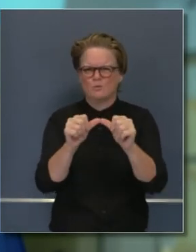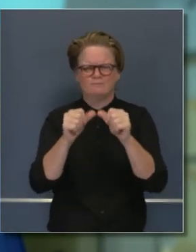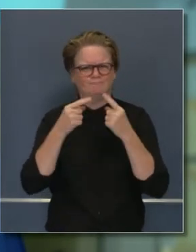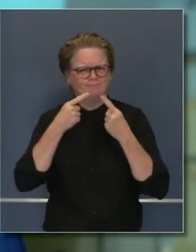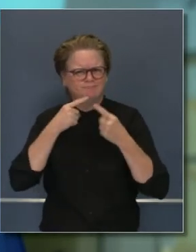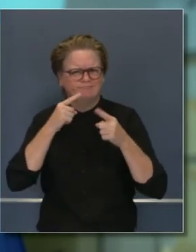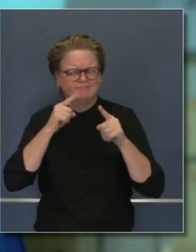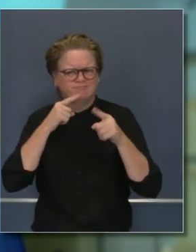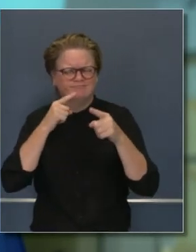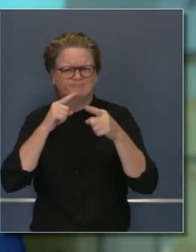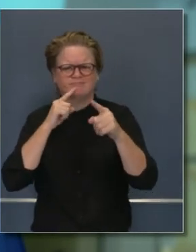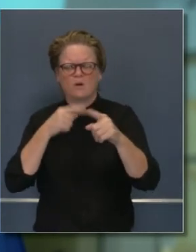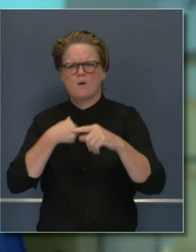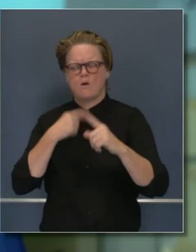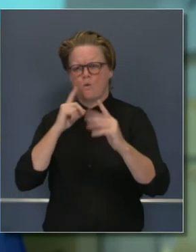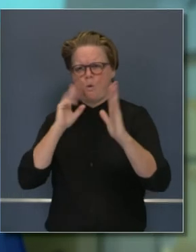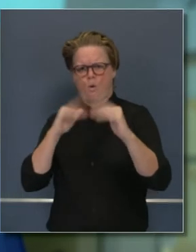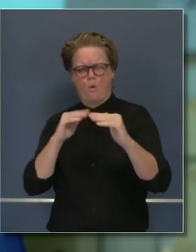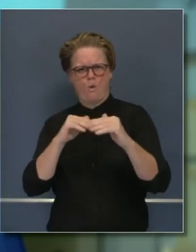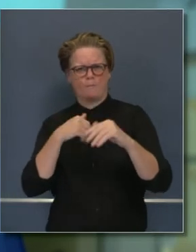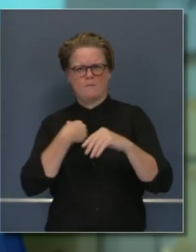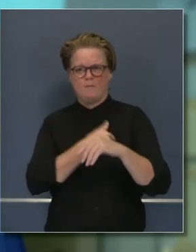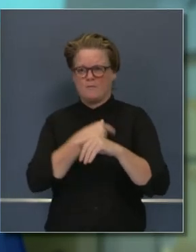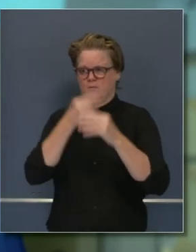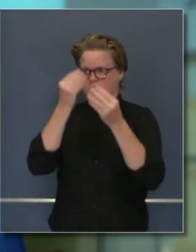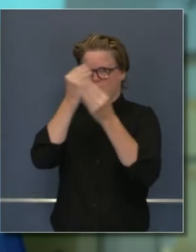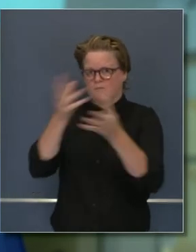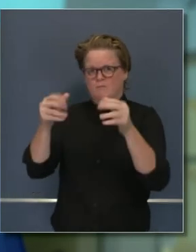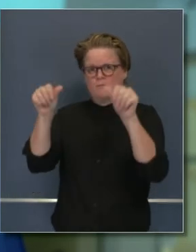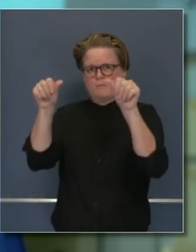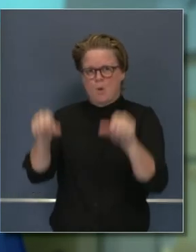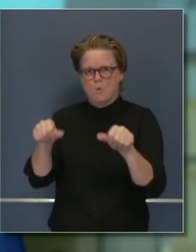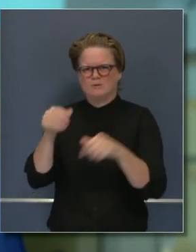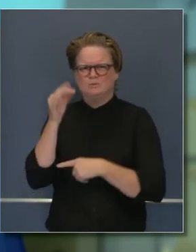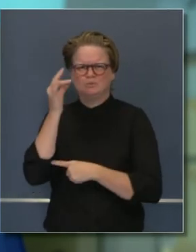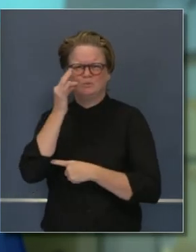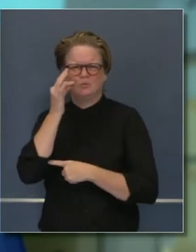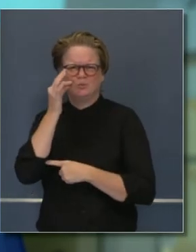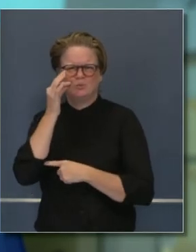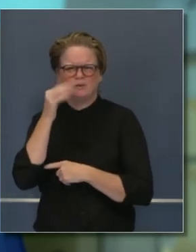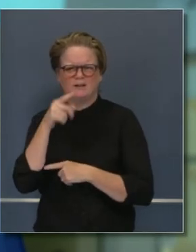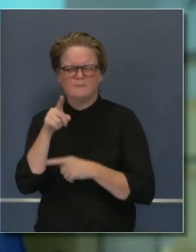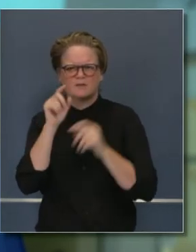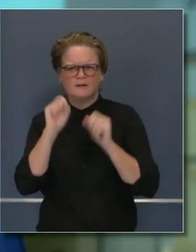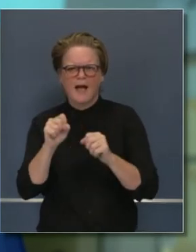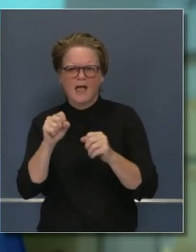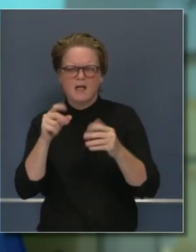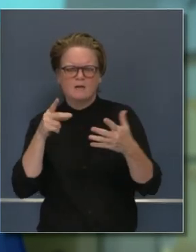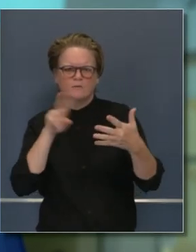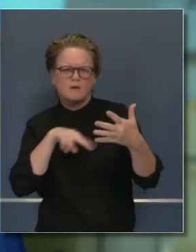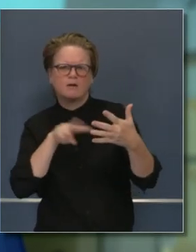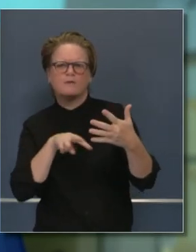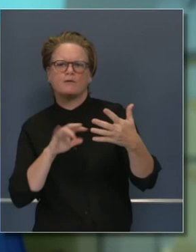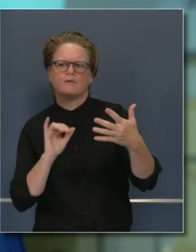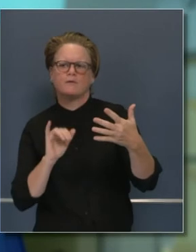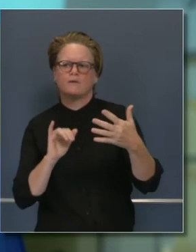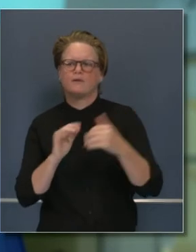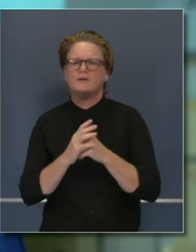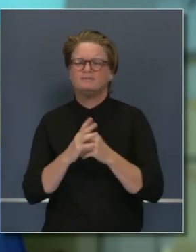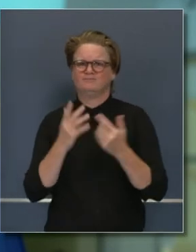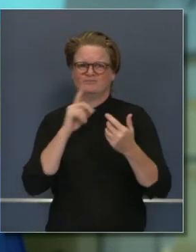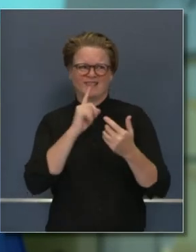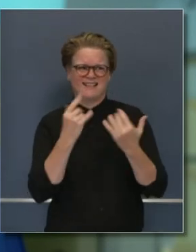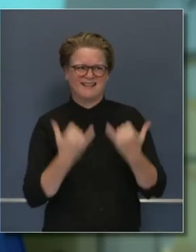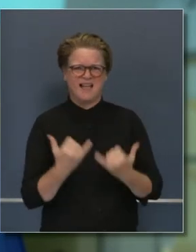repasando esta información, incluso anoche estábamos haciéndolo y pronto la vamos a difundir. Pero con